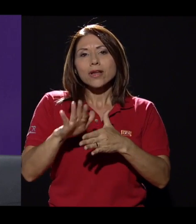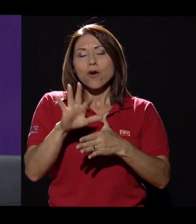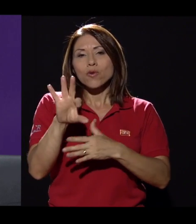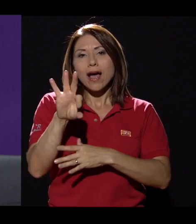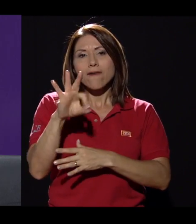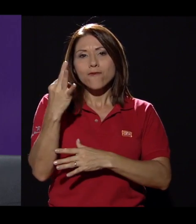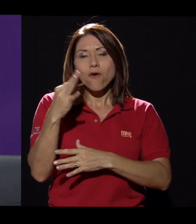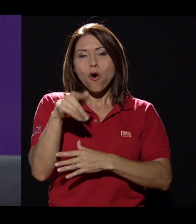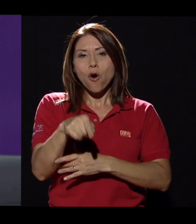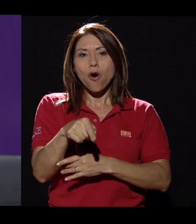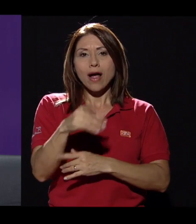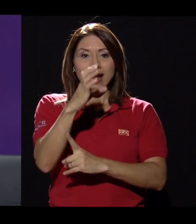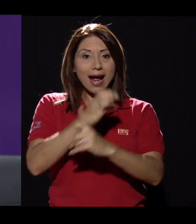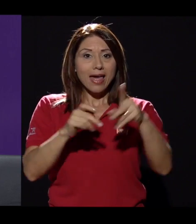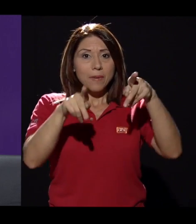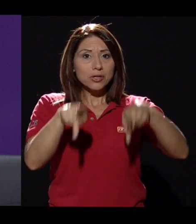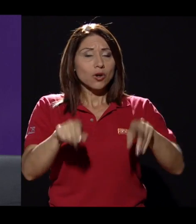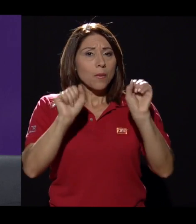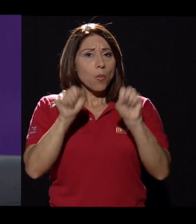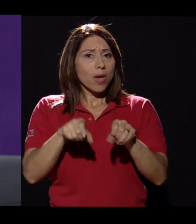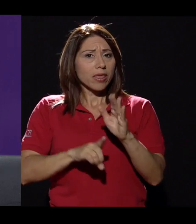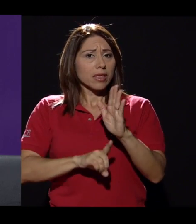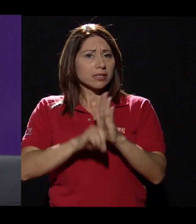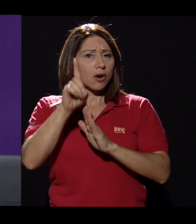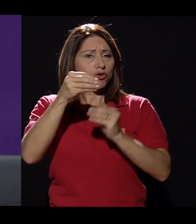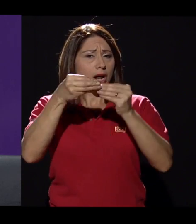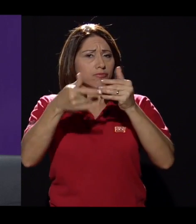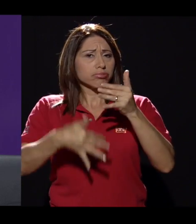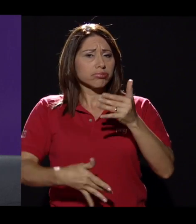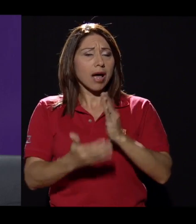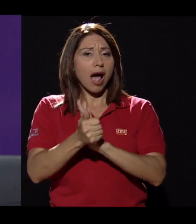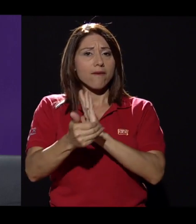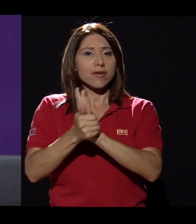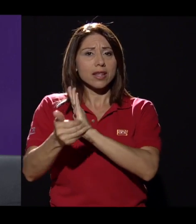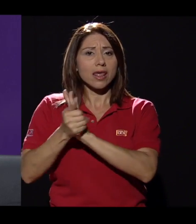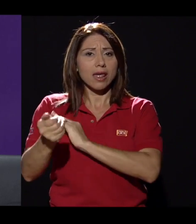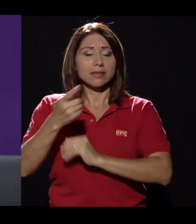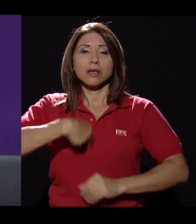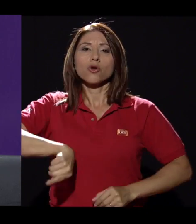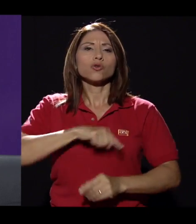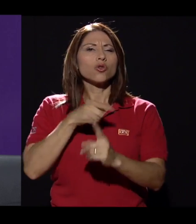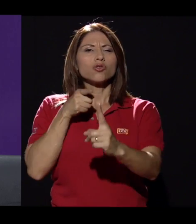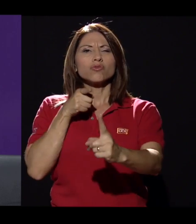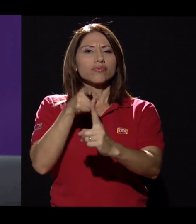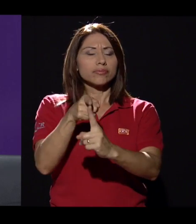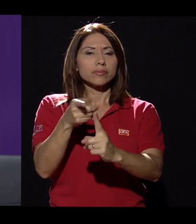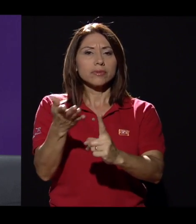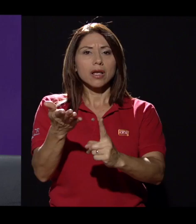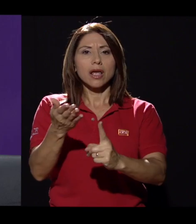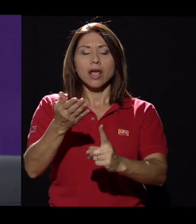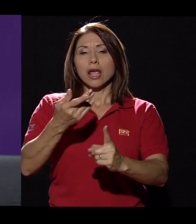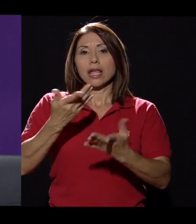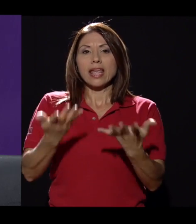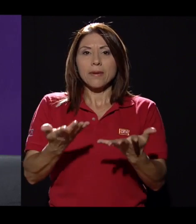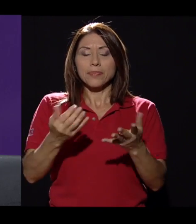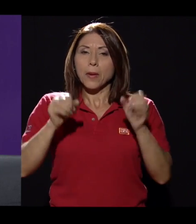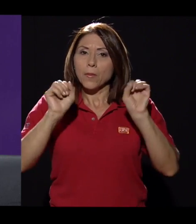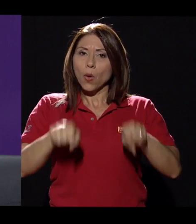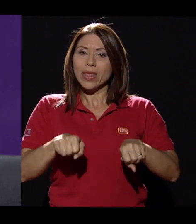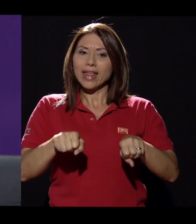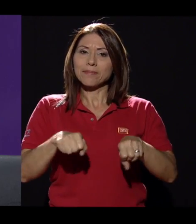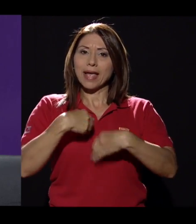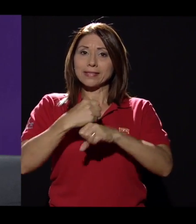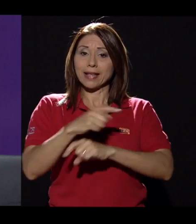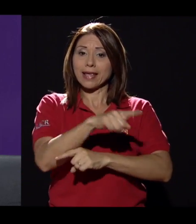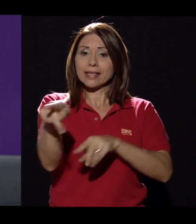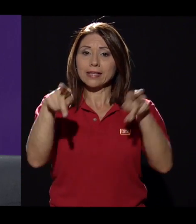persona en especial puede desarrollar una gran cantidad de habilidades y es básicamente nuestra misión como personas neurotípicas